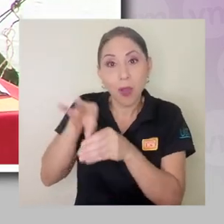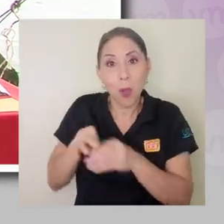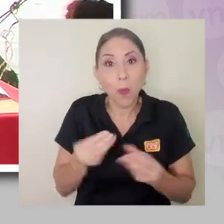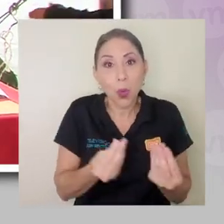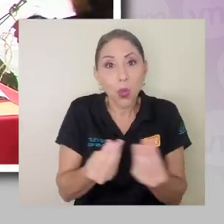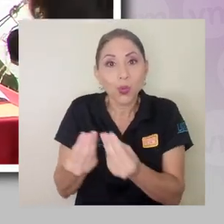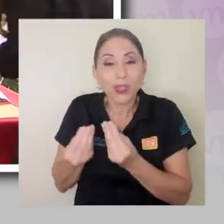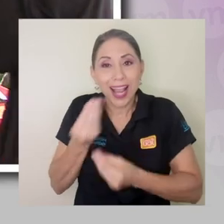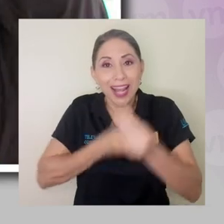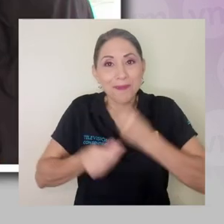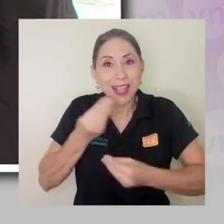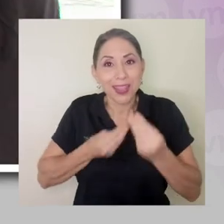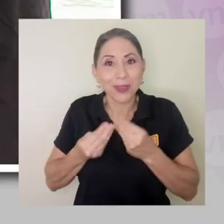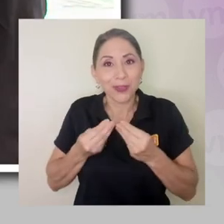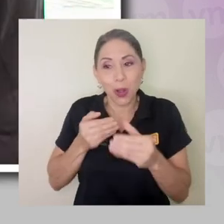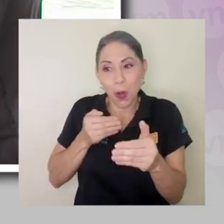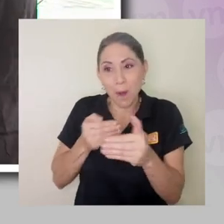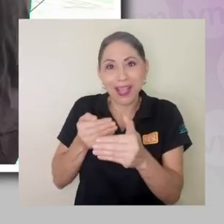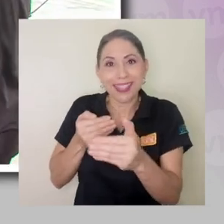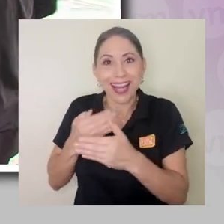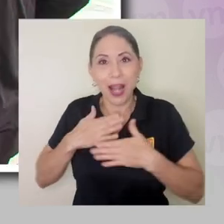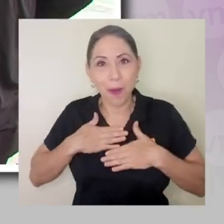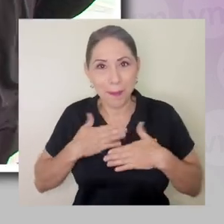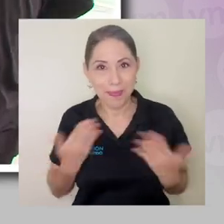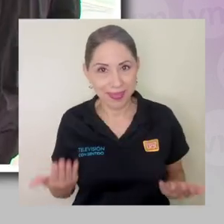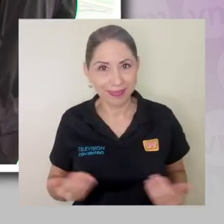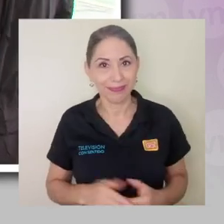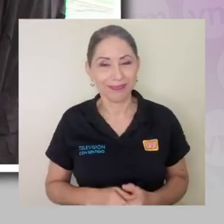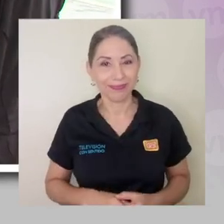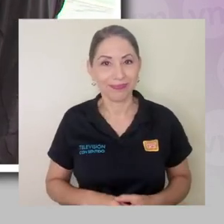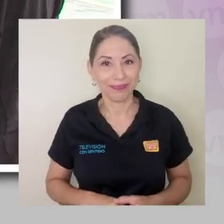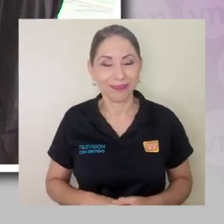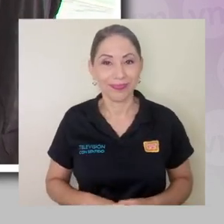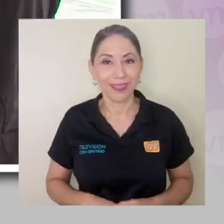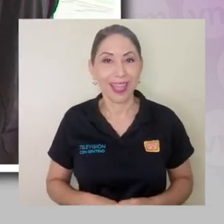producen alimentos lo más cercano a lo que yo tenga, ¿verdad?